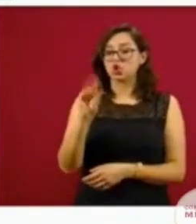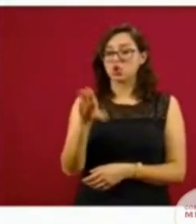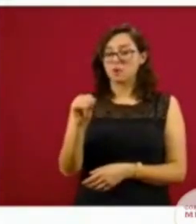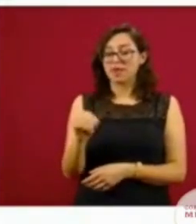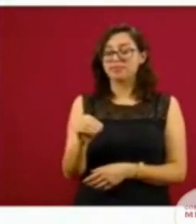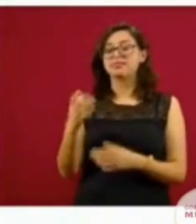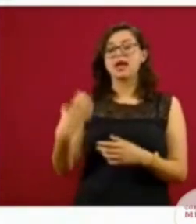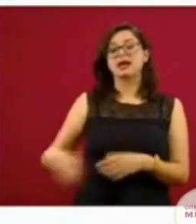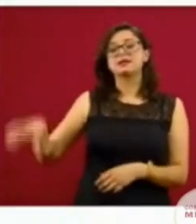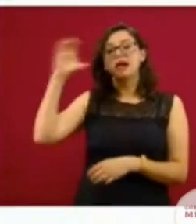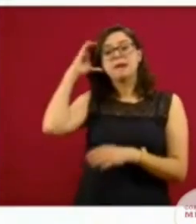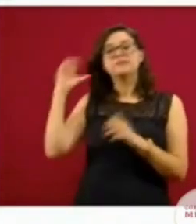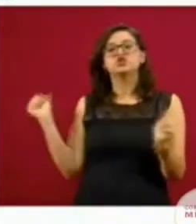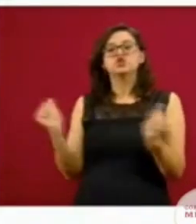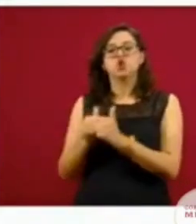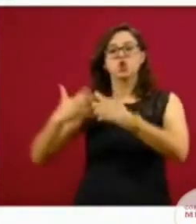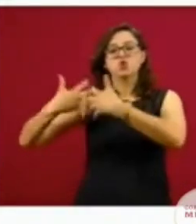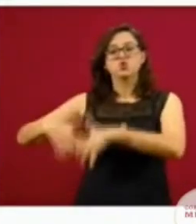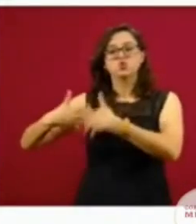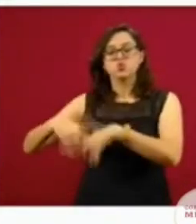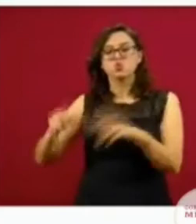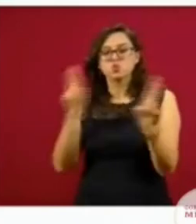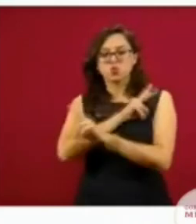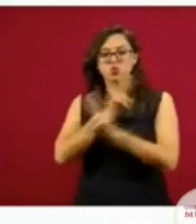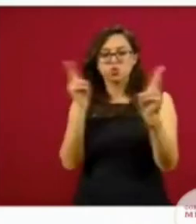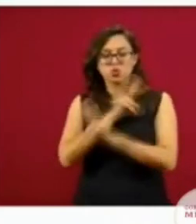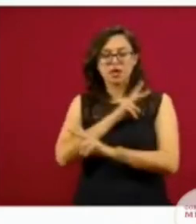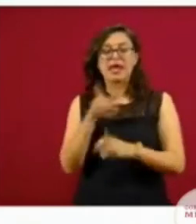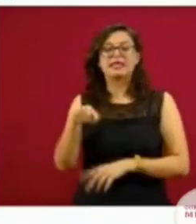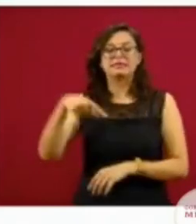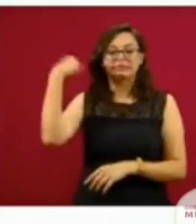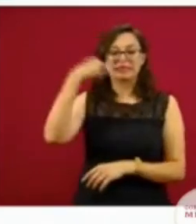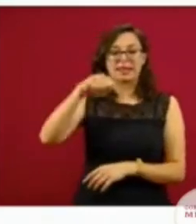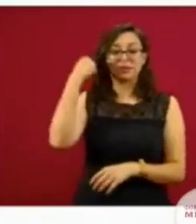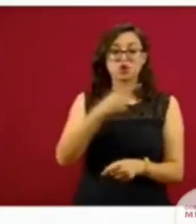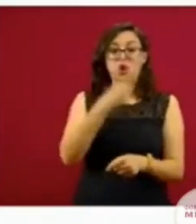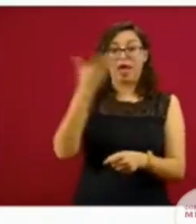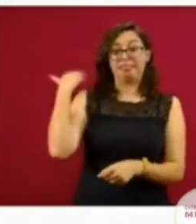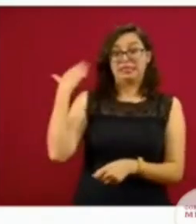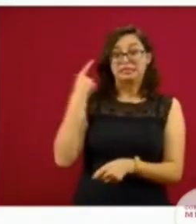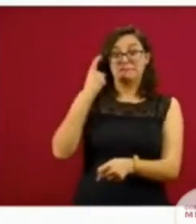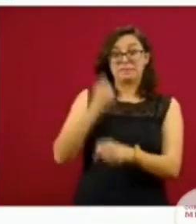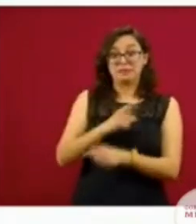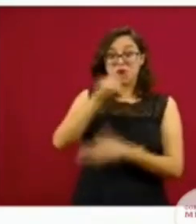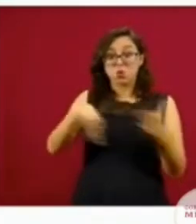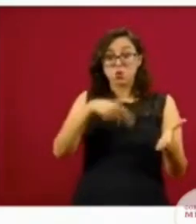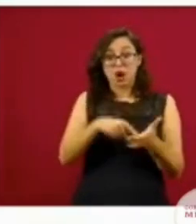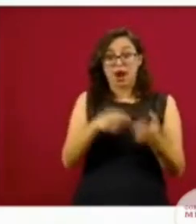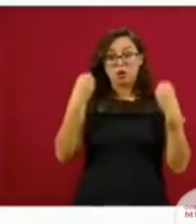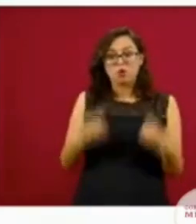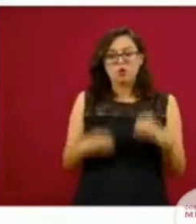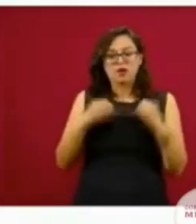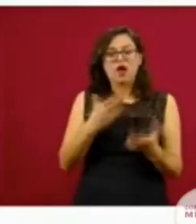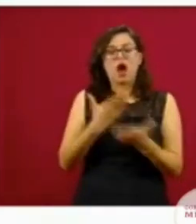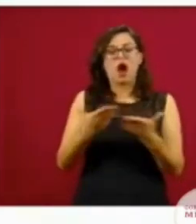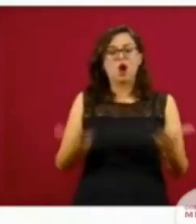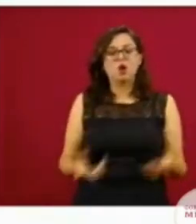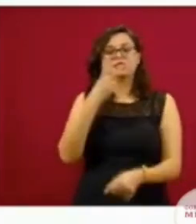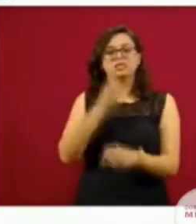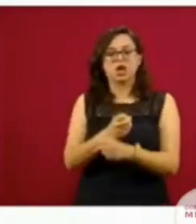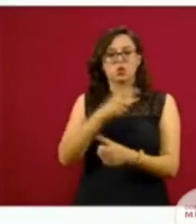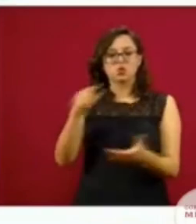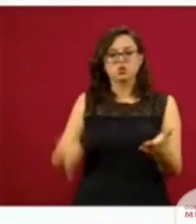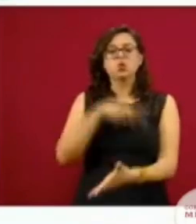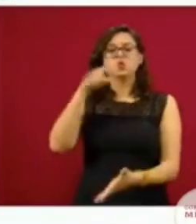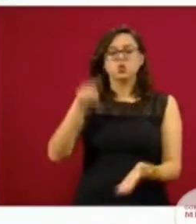190 camas con ventilador mecánico destinadas a este propósito. Y Tabasco también pasó del primero ya al segundo